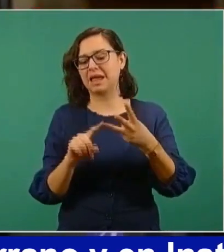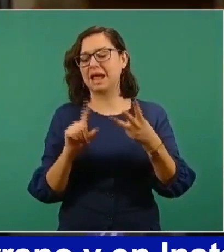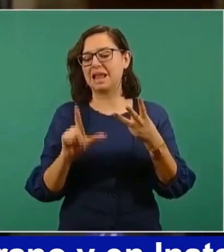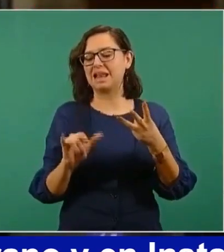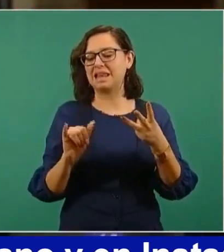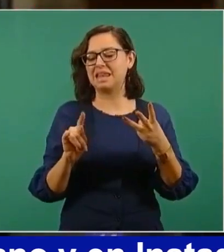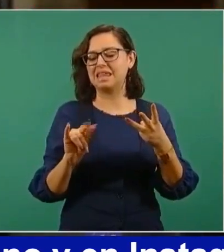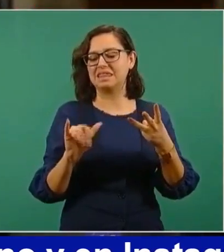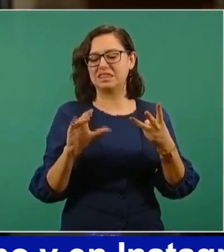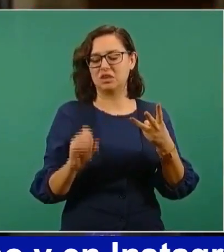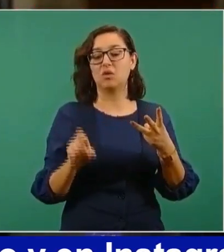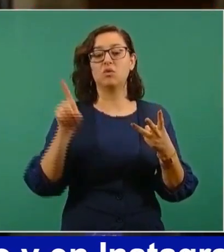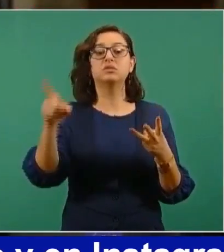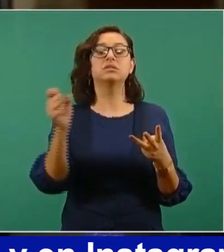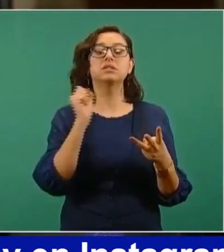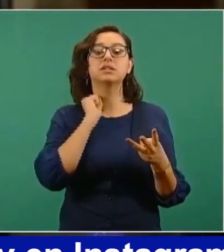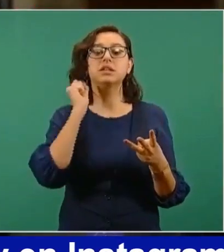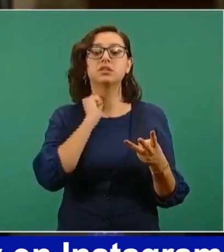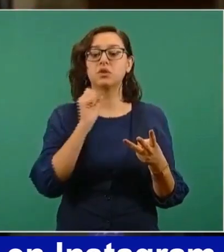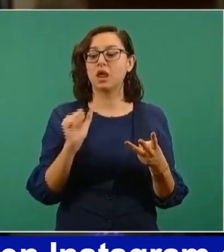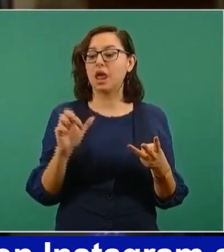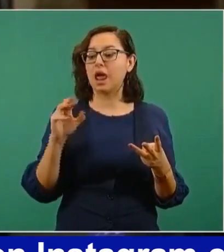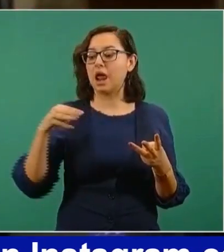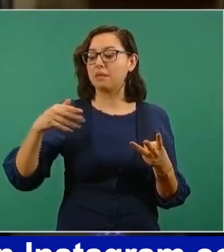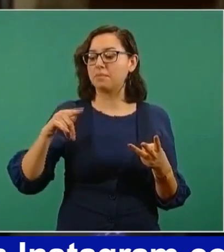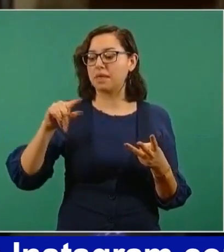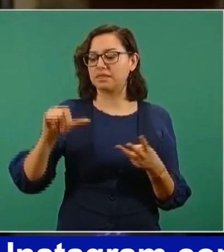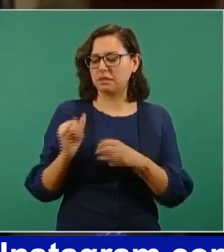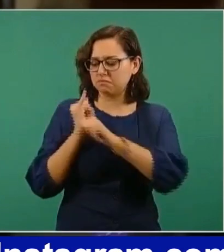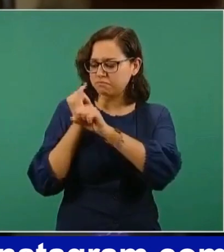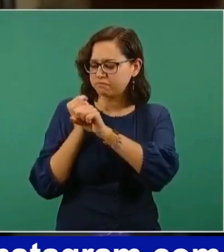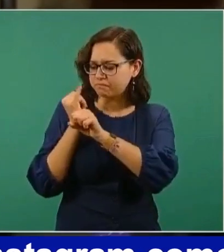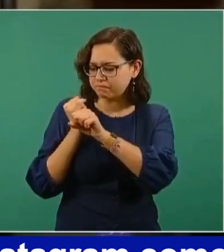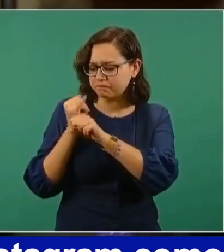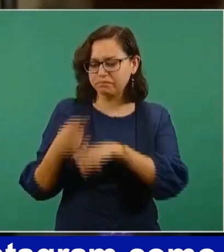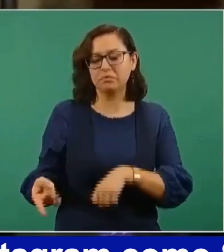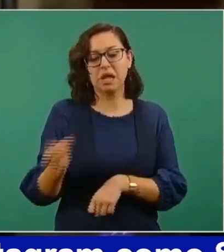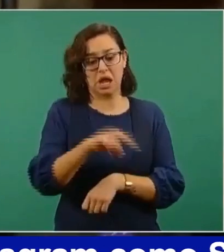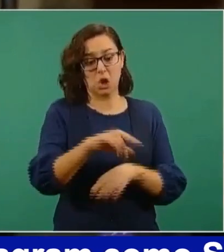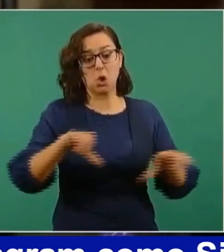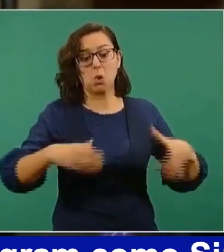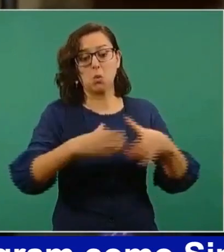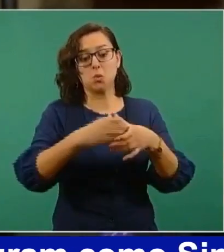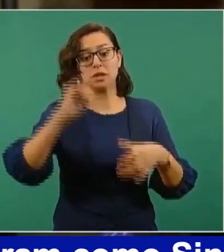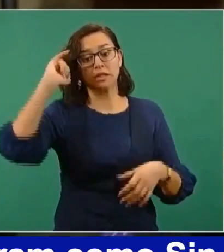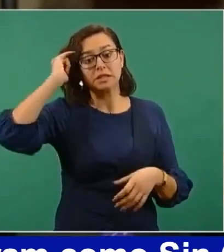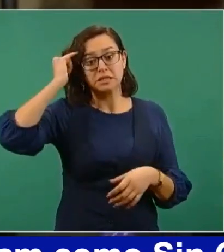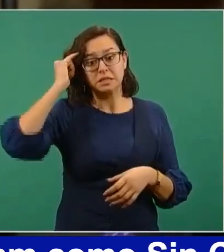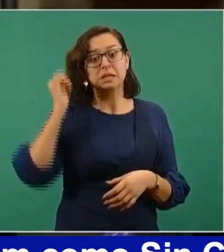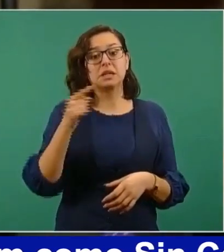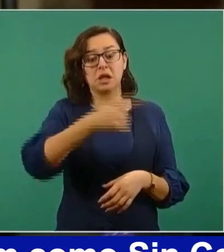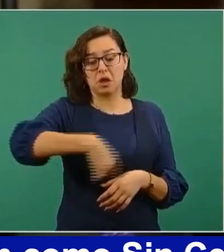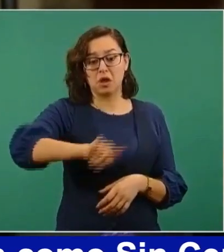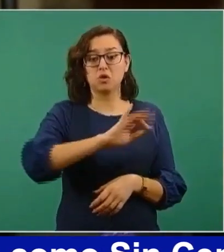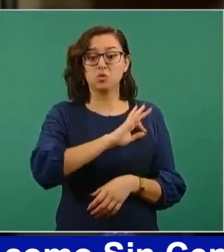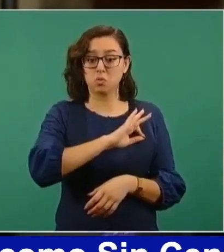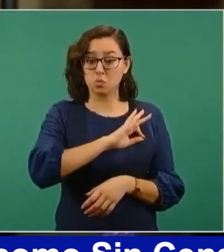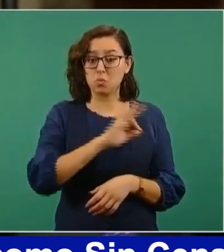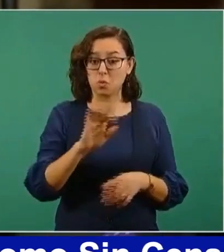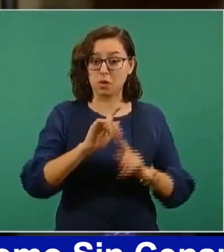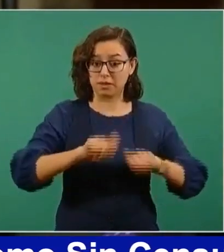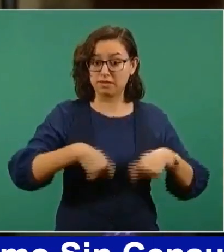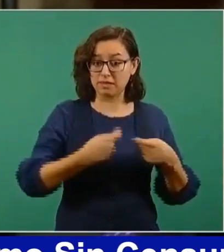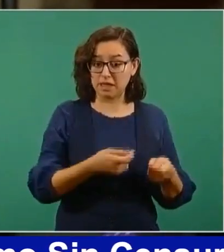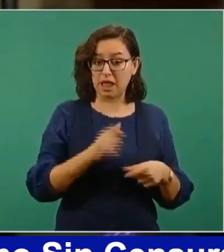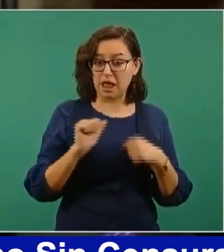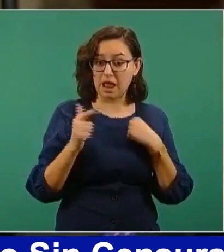cuánto podría beneficiar en dado caso a los guarijíos, convertirlos incluso en ser de los últimos en el eslabón de la cuestión